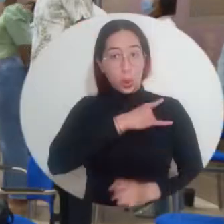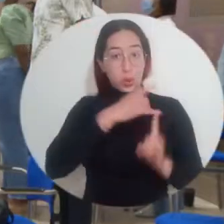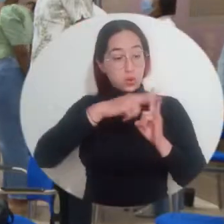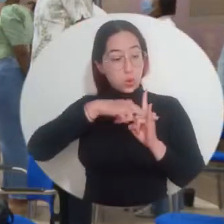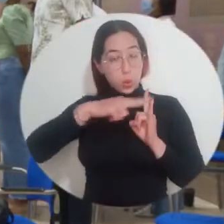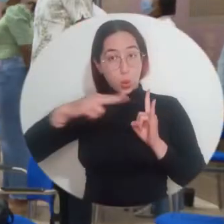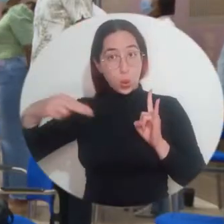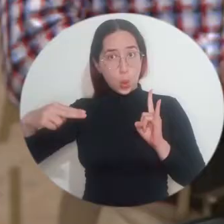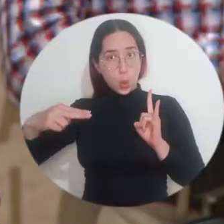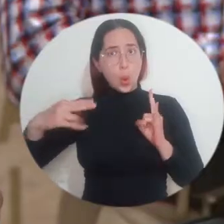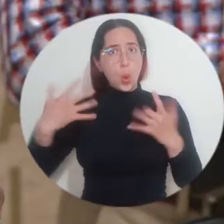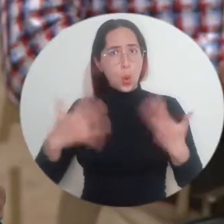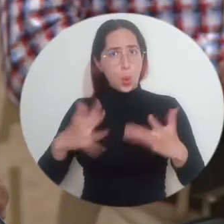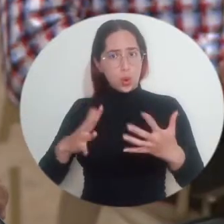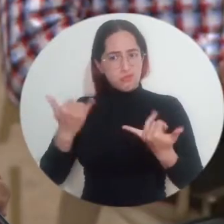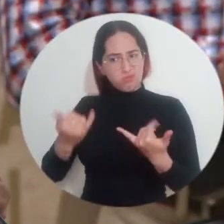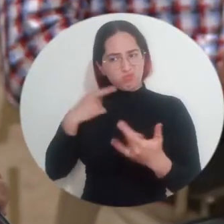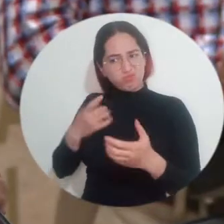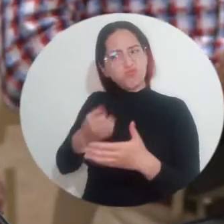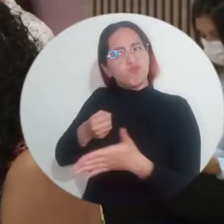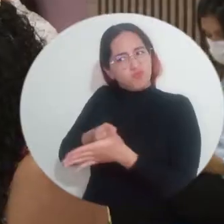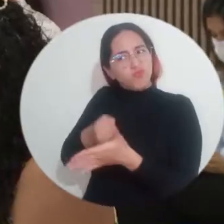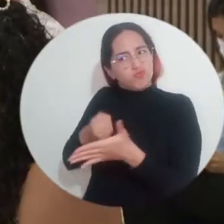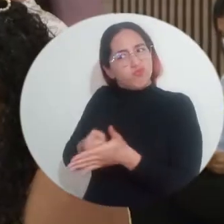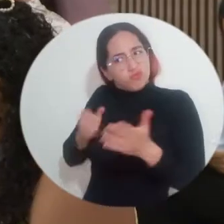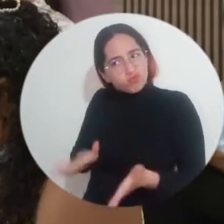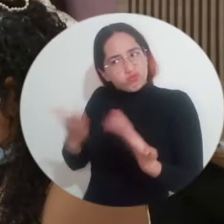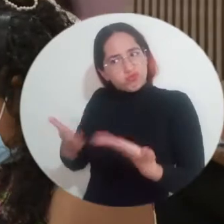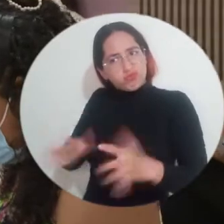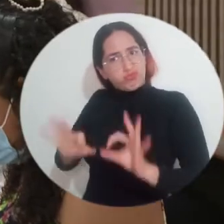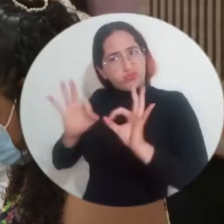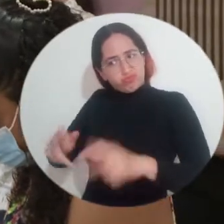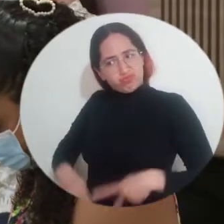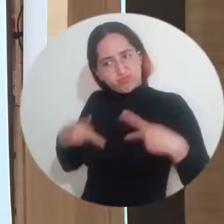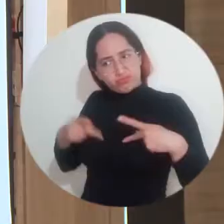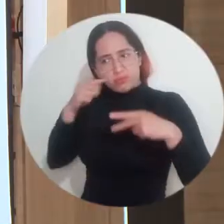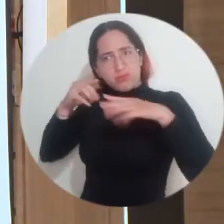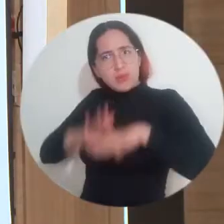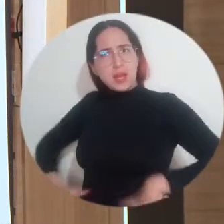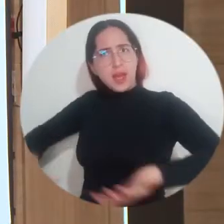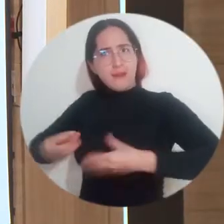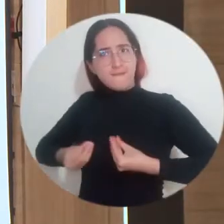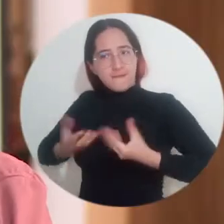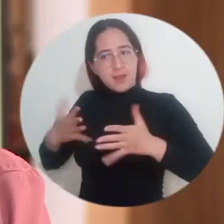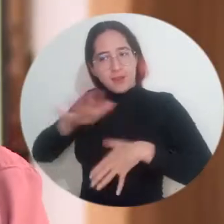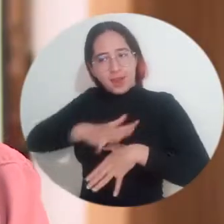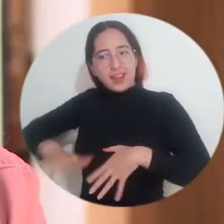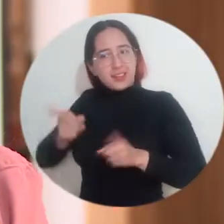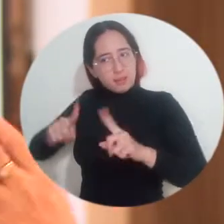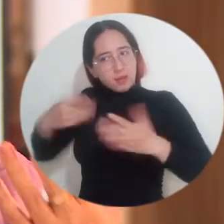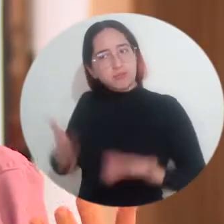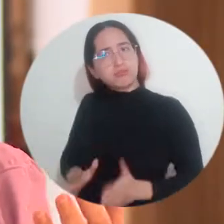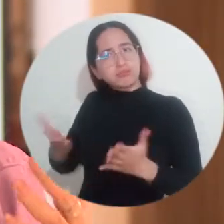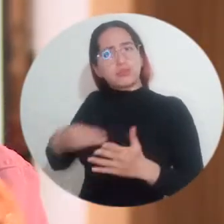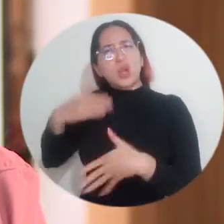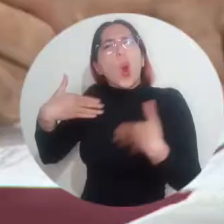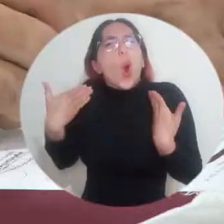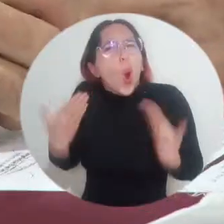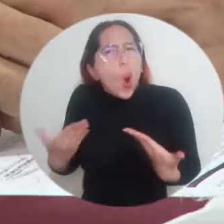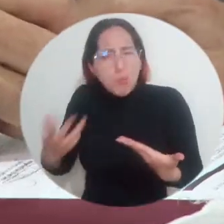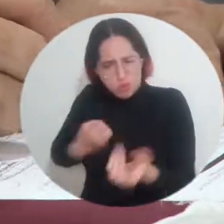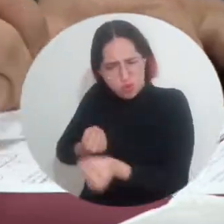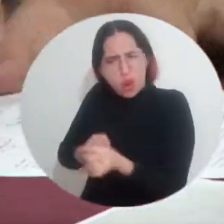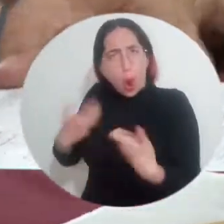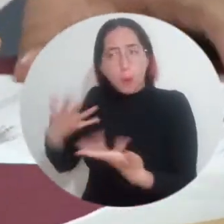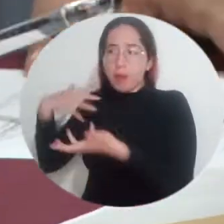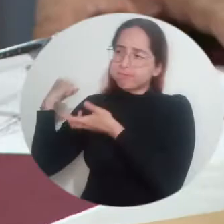La Universidad del Magdalena le sigue apostando al mejoramiento de la calidad de vida en el territorio y la generación de valor a través de millonarias inversiones a